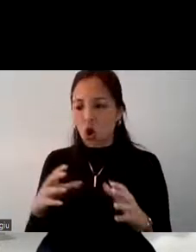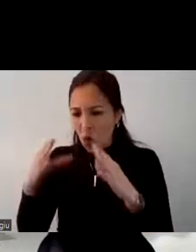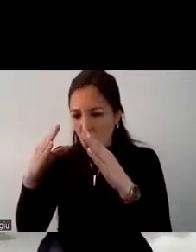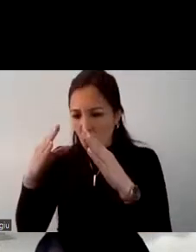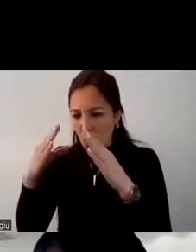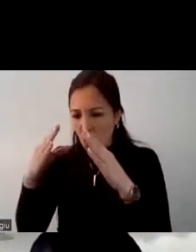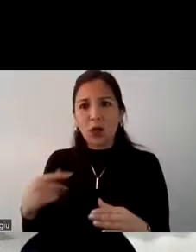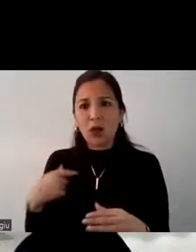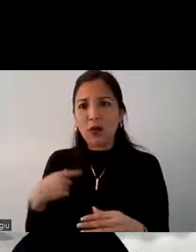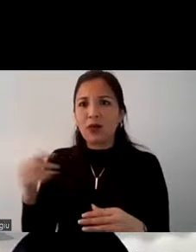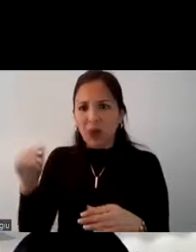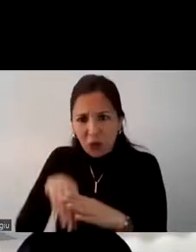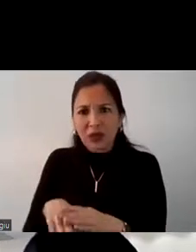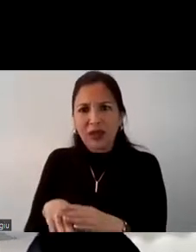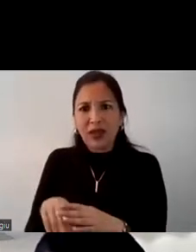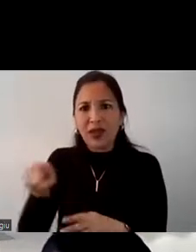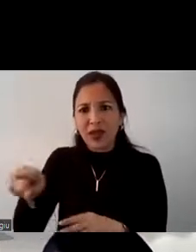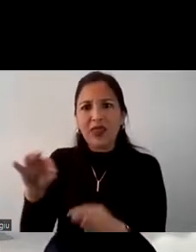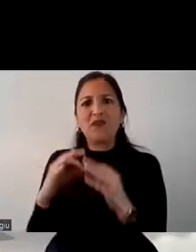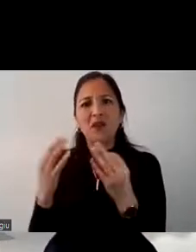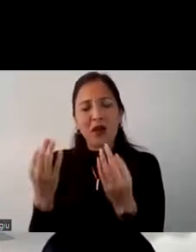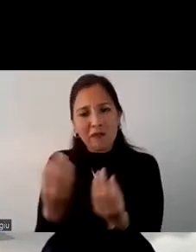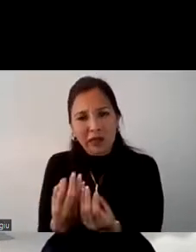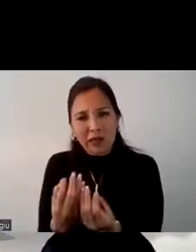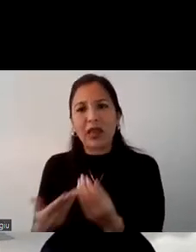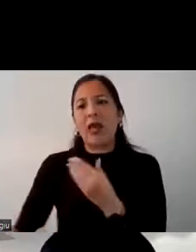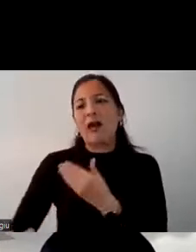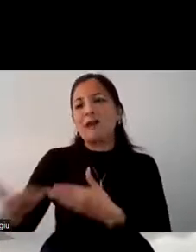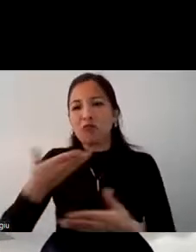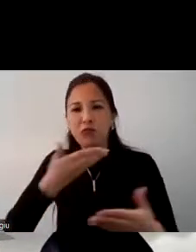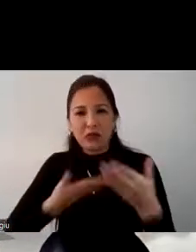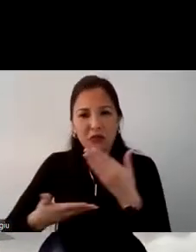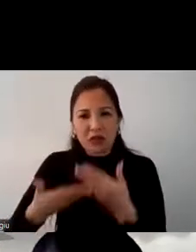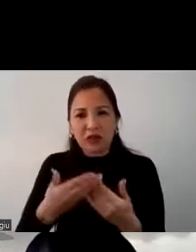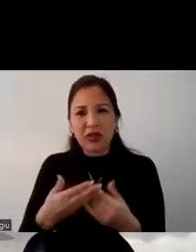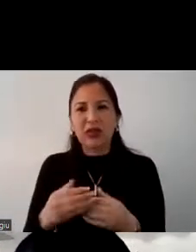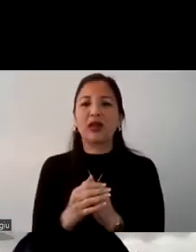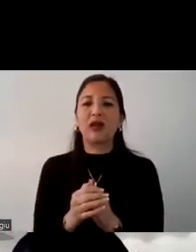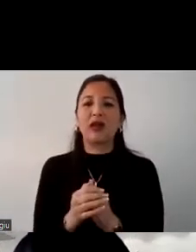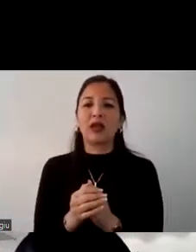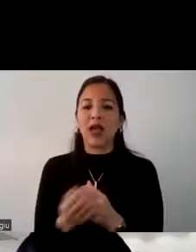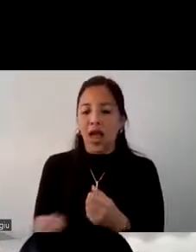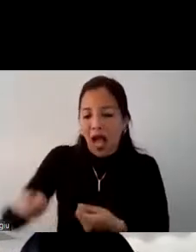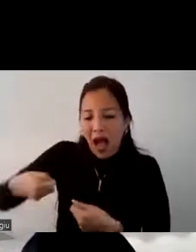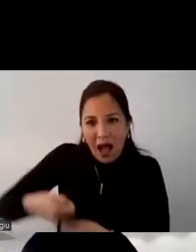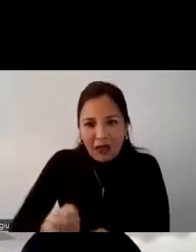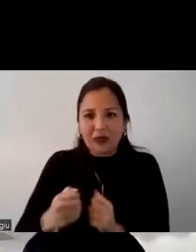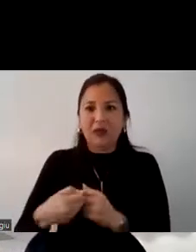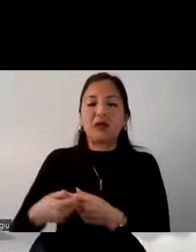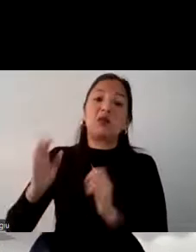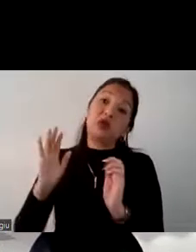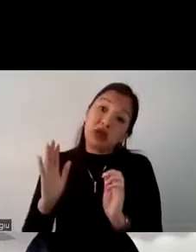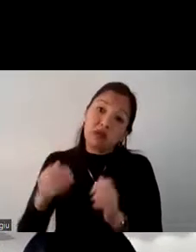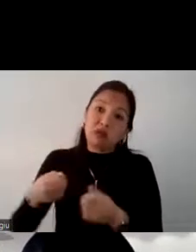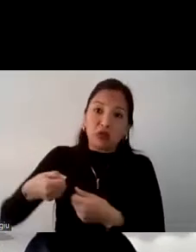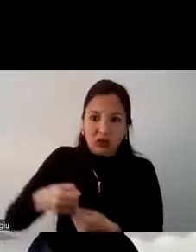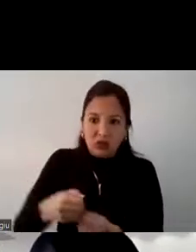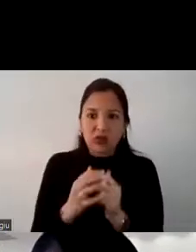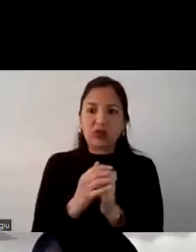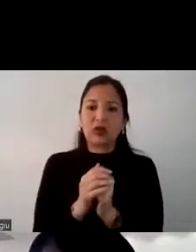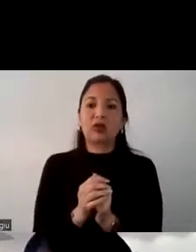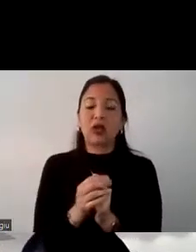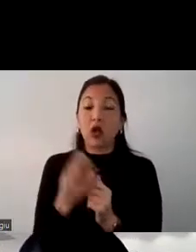y te puedes quedar con esa familia te puedes este puedes realizar las actividades de siembra por ejemplo lo que ellos hacen